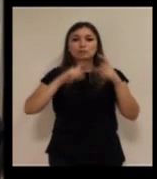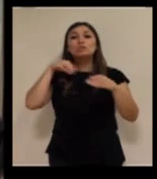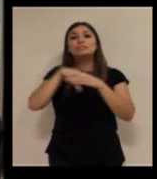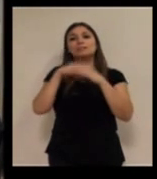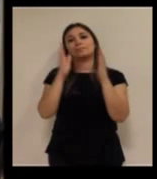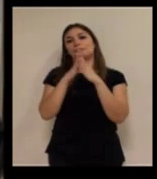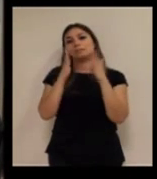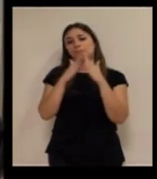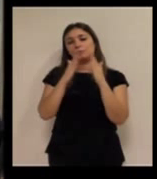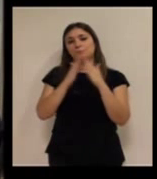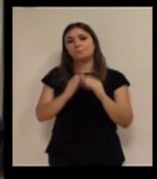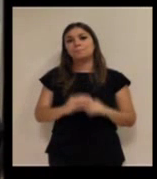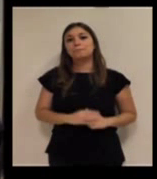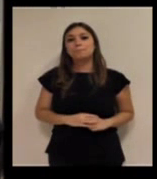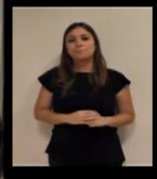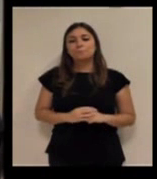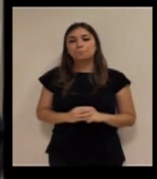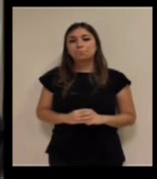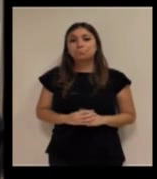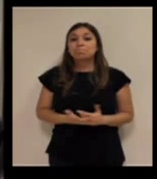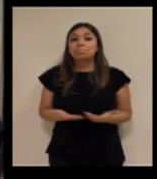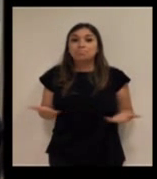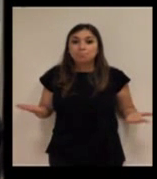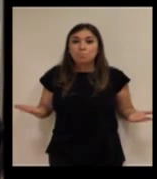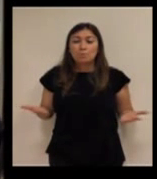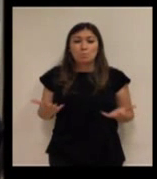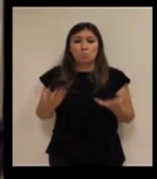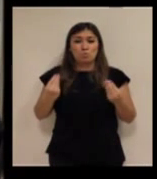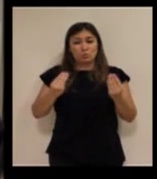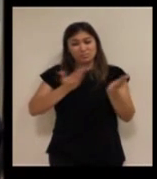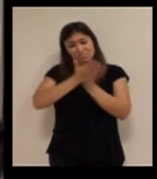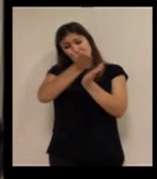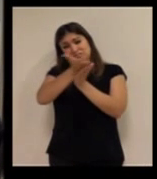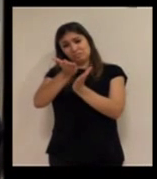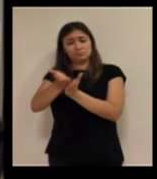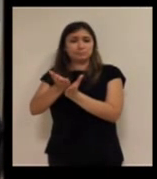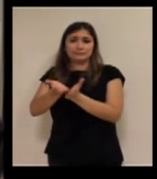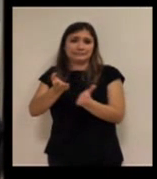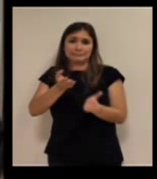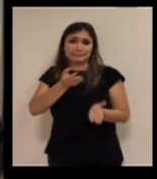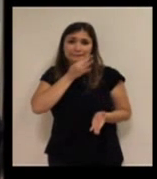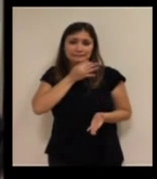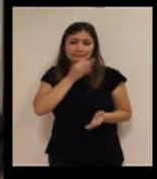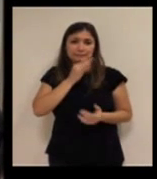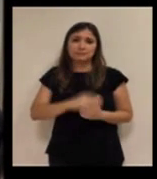de señalización en el hogar. Pero no hay amplios despliegues.